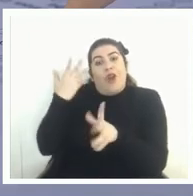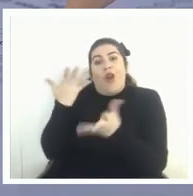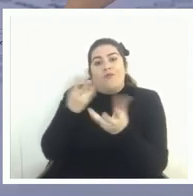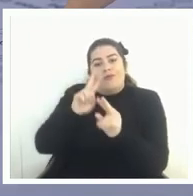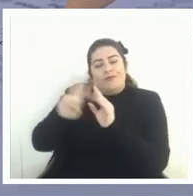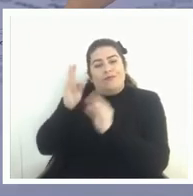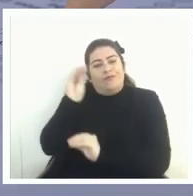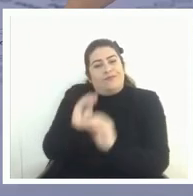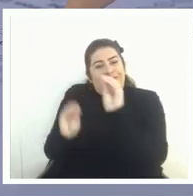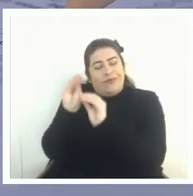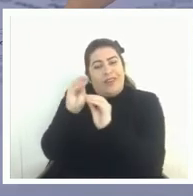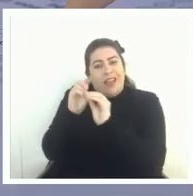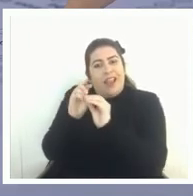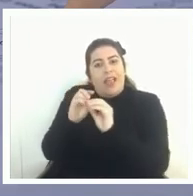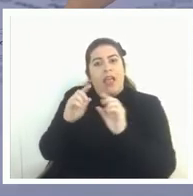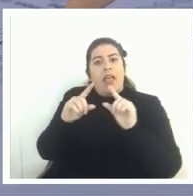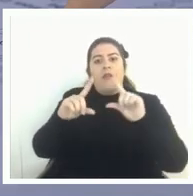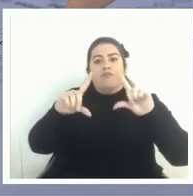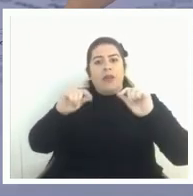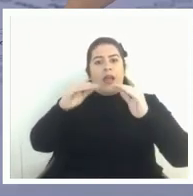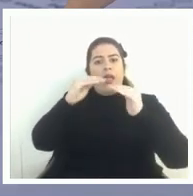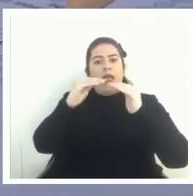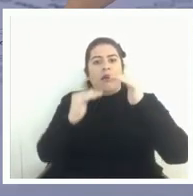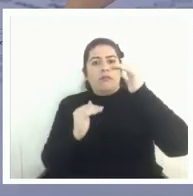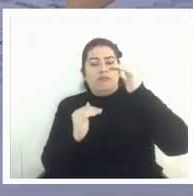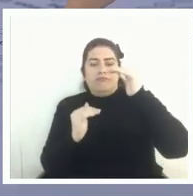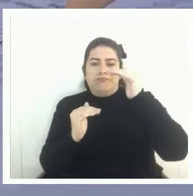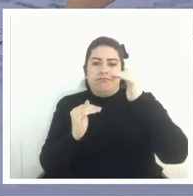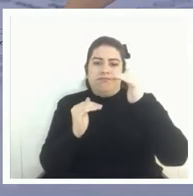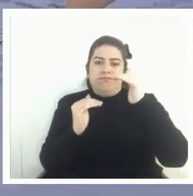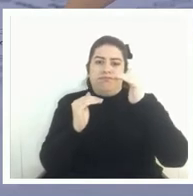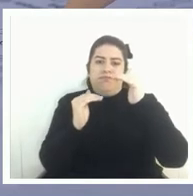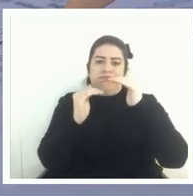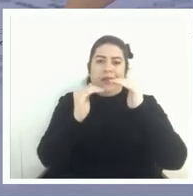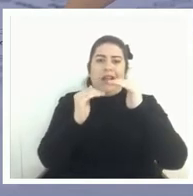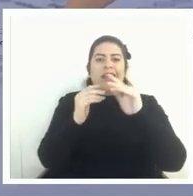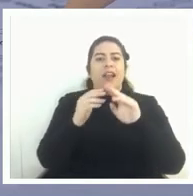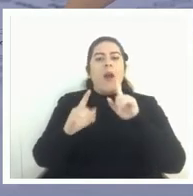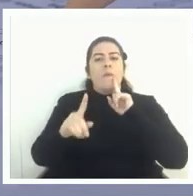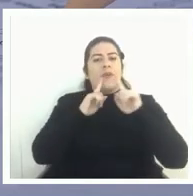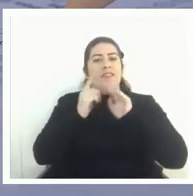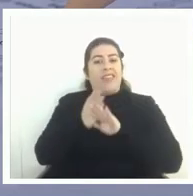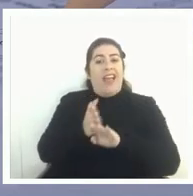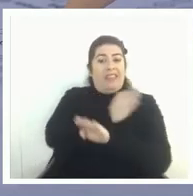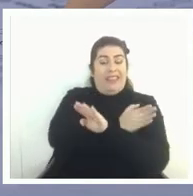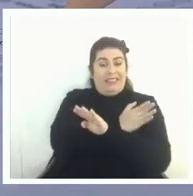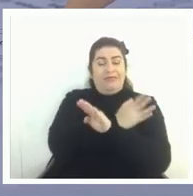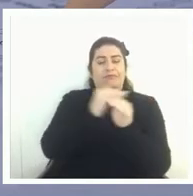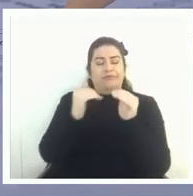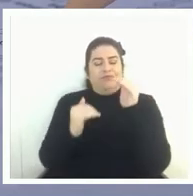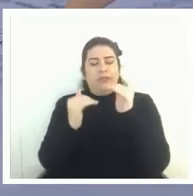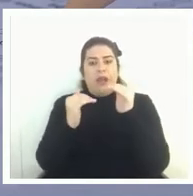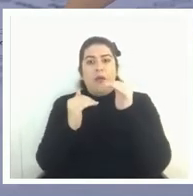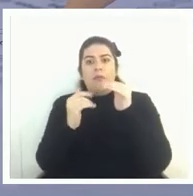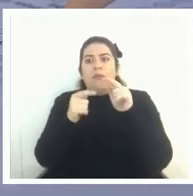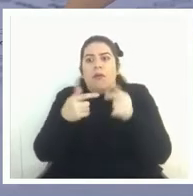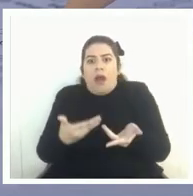disminuiría brechas socioeconómicas que tenía la prueba anterior sin embargo aumentó